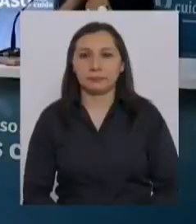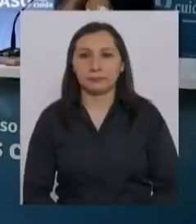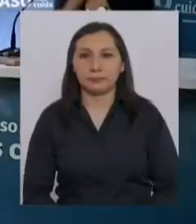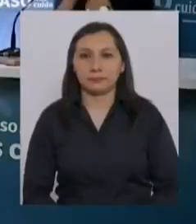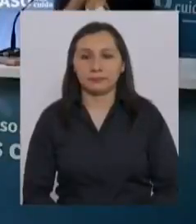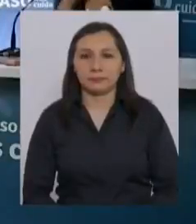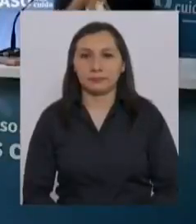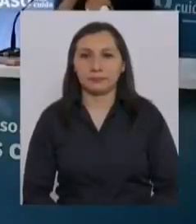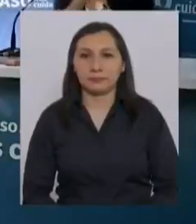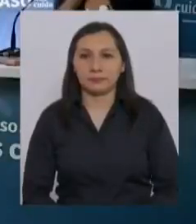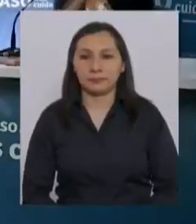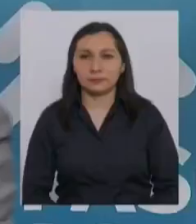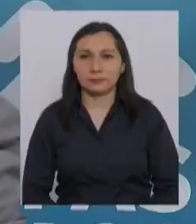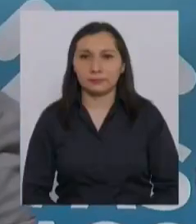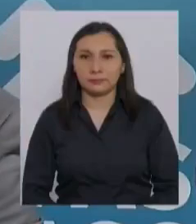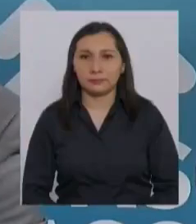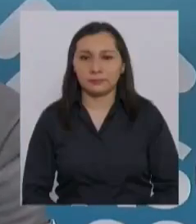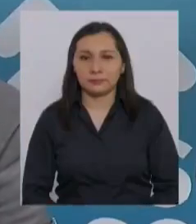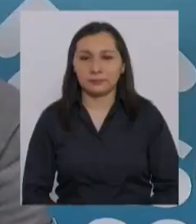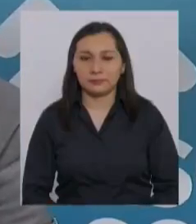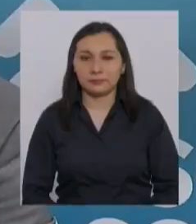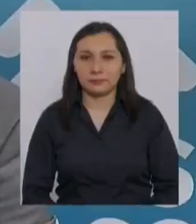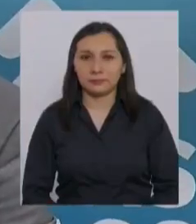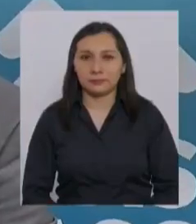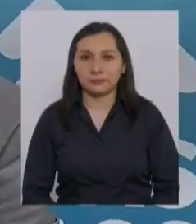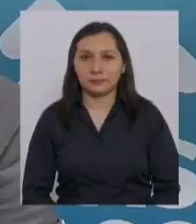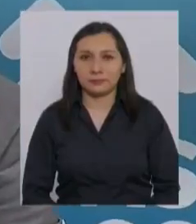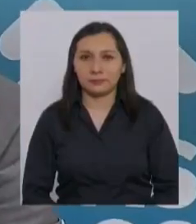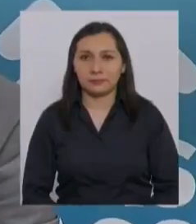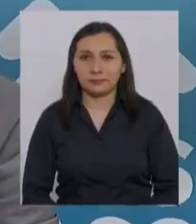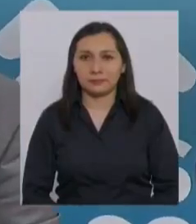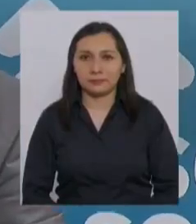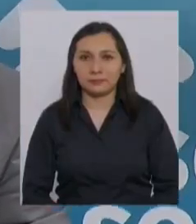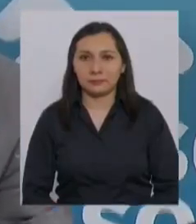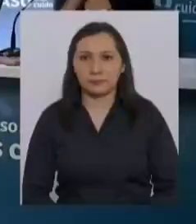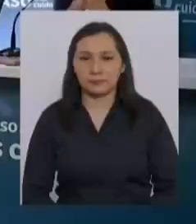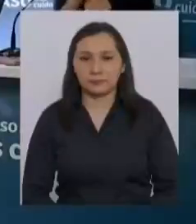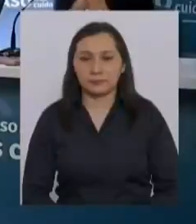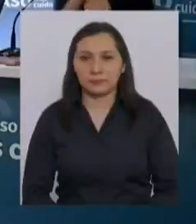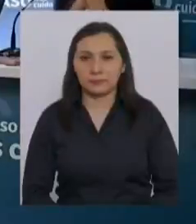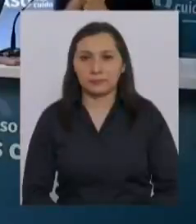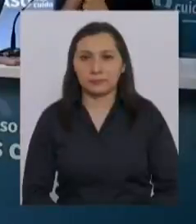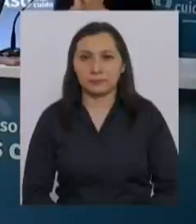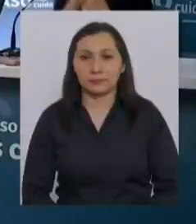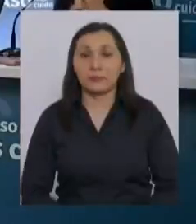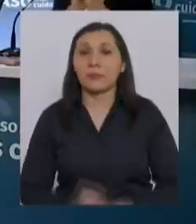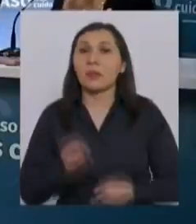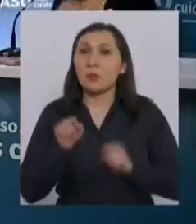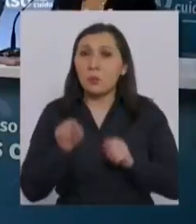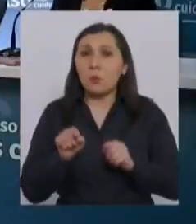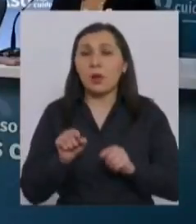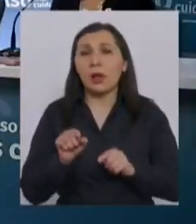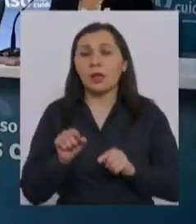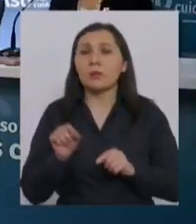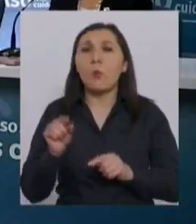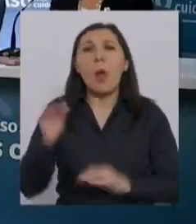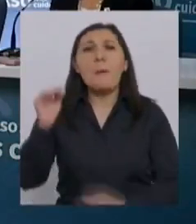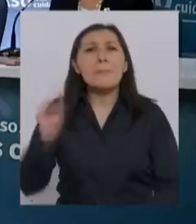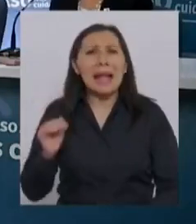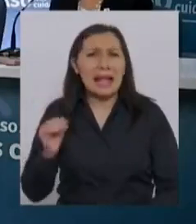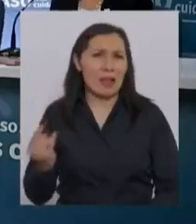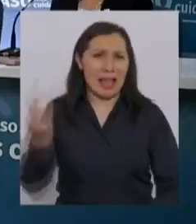Ha sido un pequeño gigante.